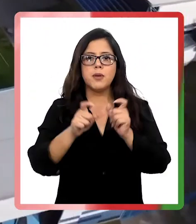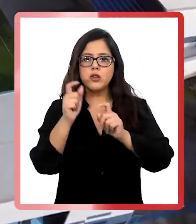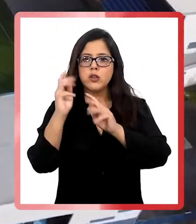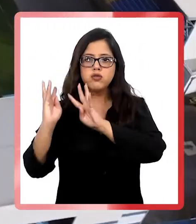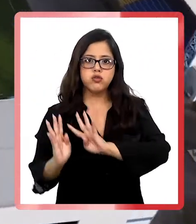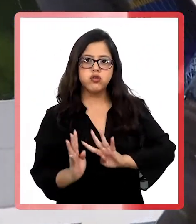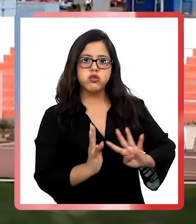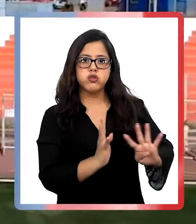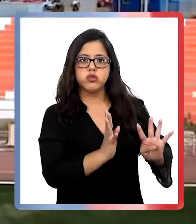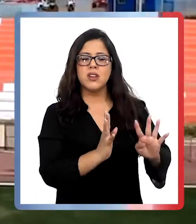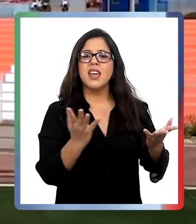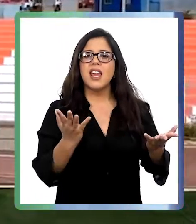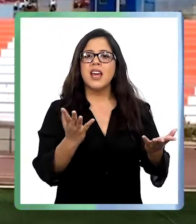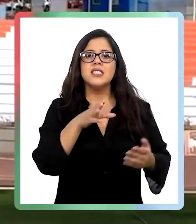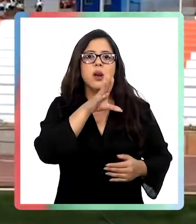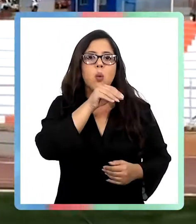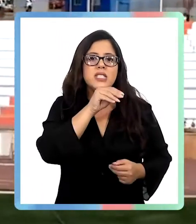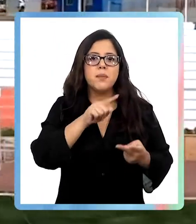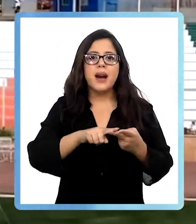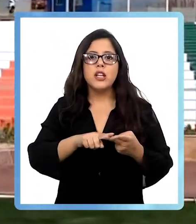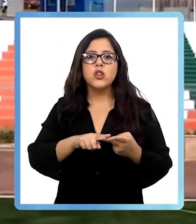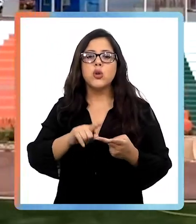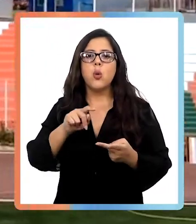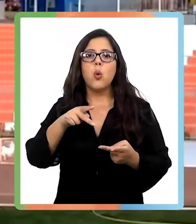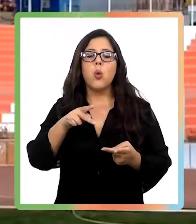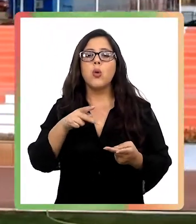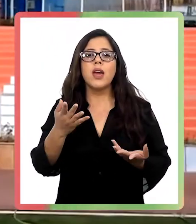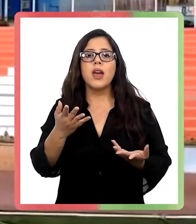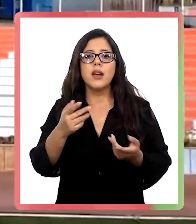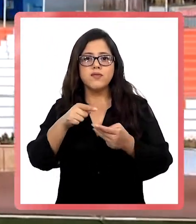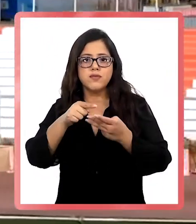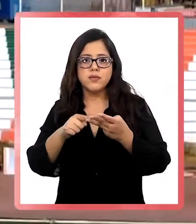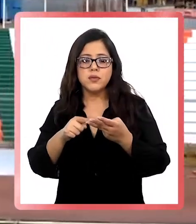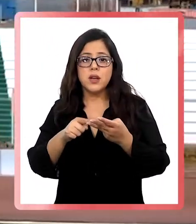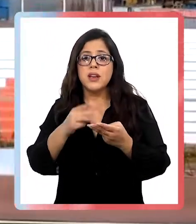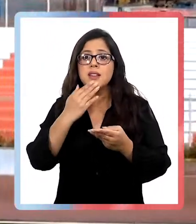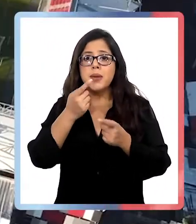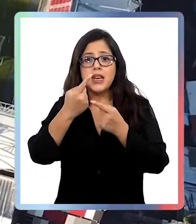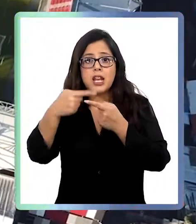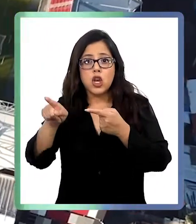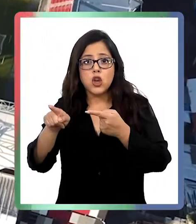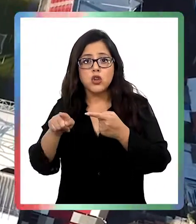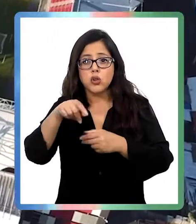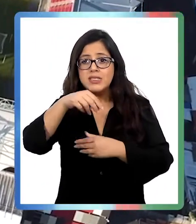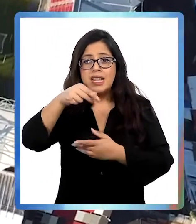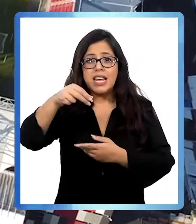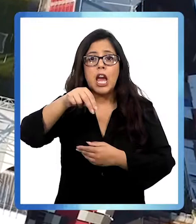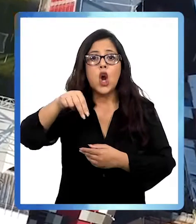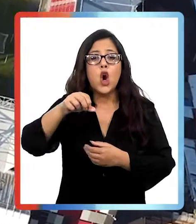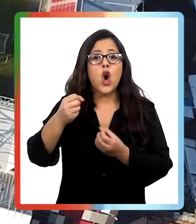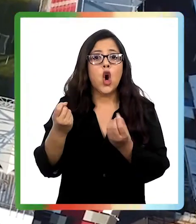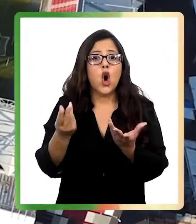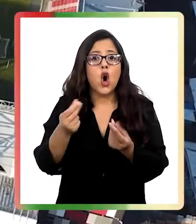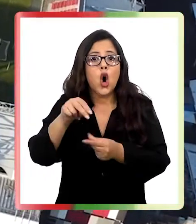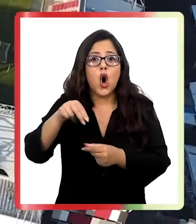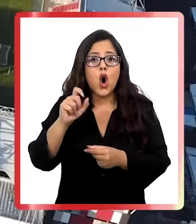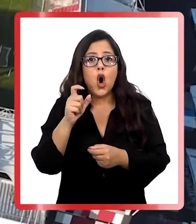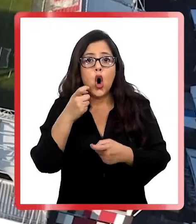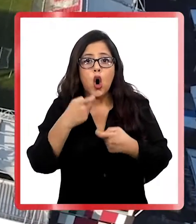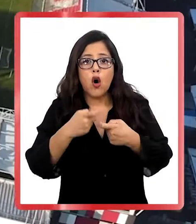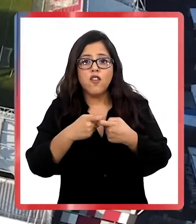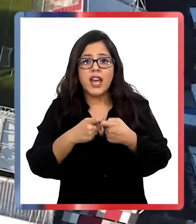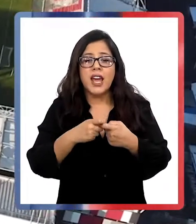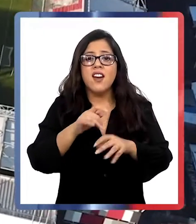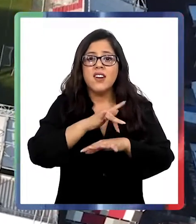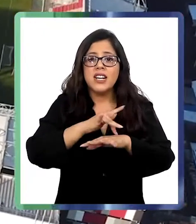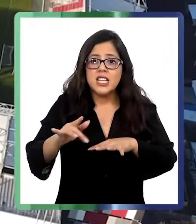Guachipato y Audax Italiano. En El Salvador, Cobresal va a recibir a Curicó en el estadio El Cobre Vacío. Y en Chillán, Nublense se va a medir con Unión La